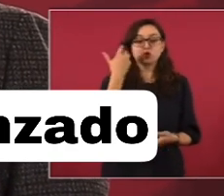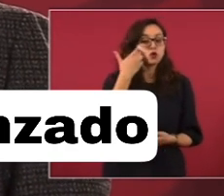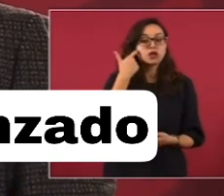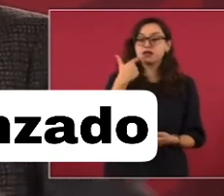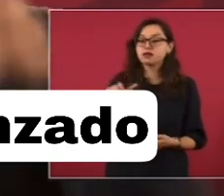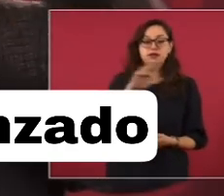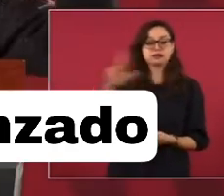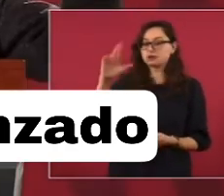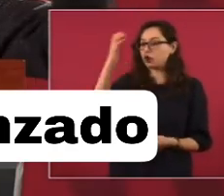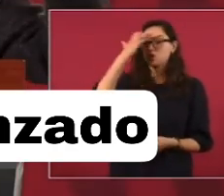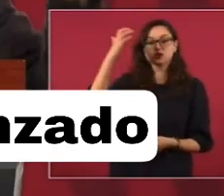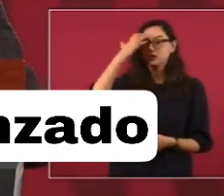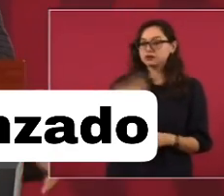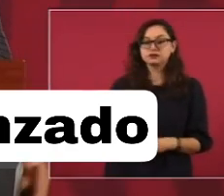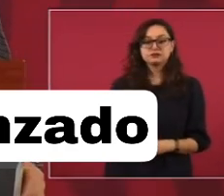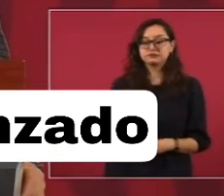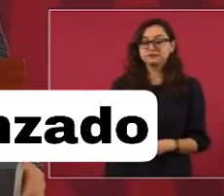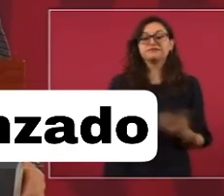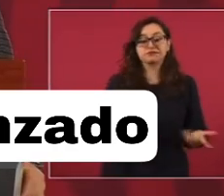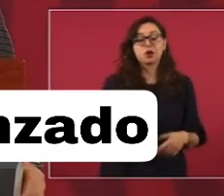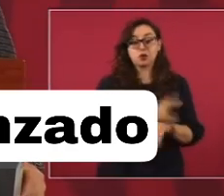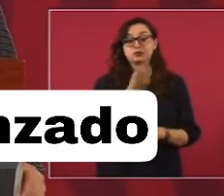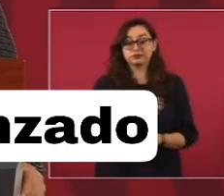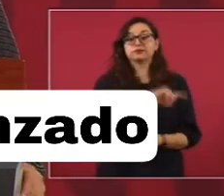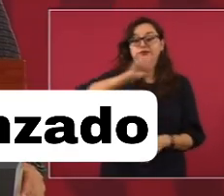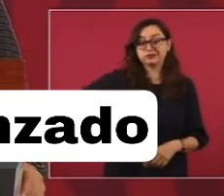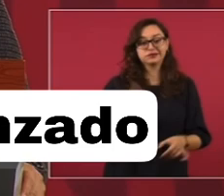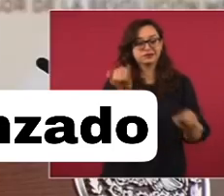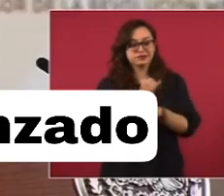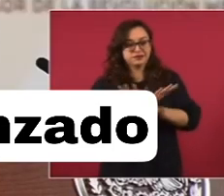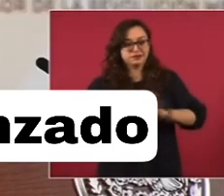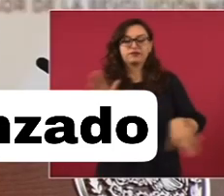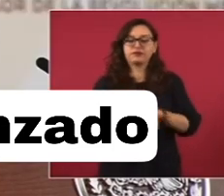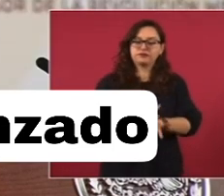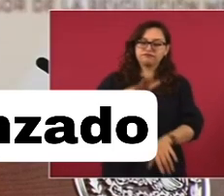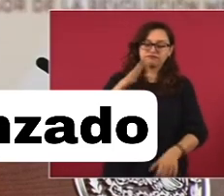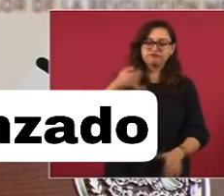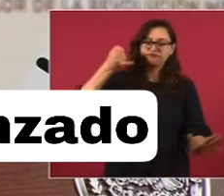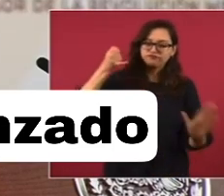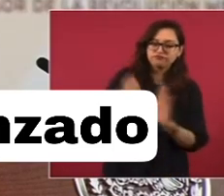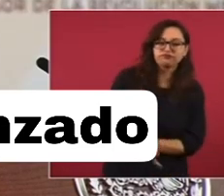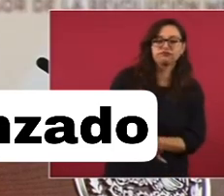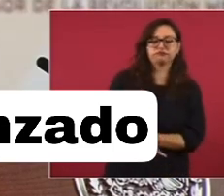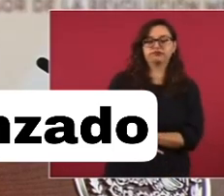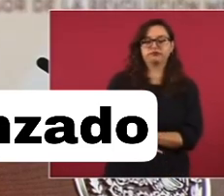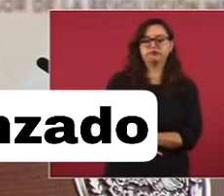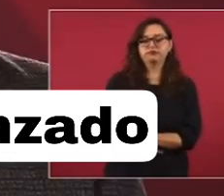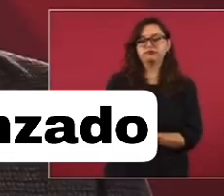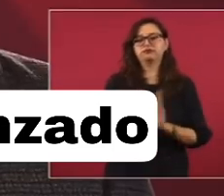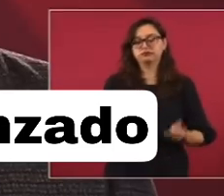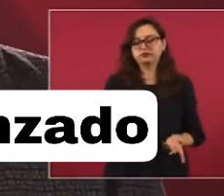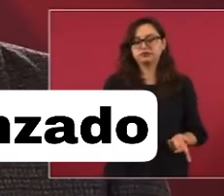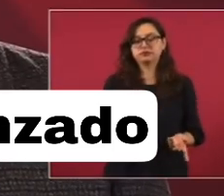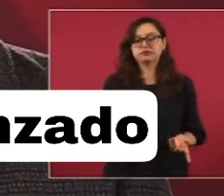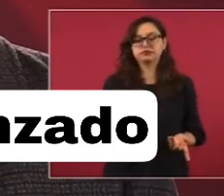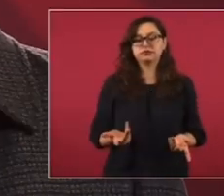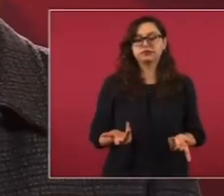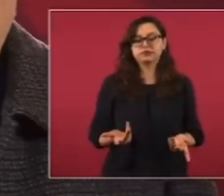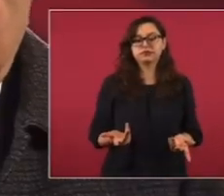Entonces, va a ser un informe amplio con el criterio de que